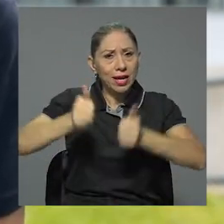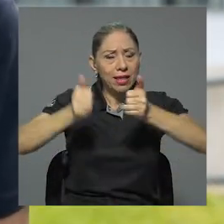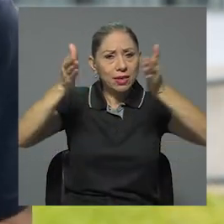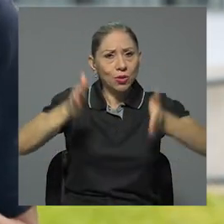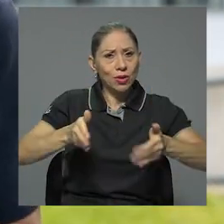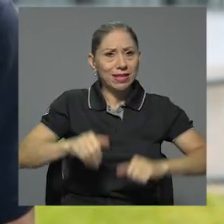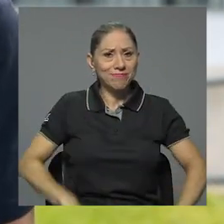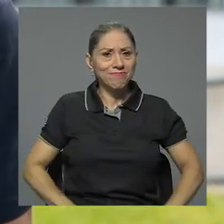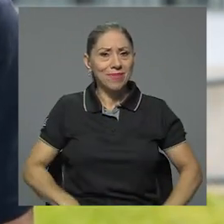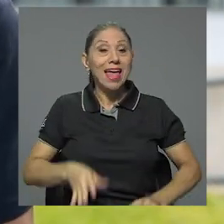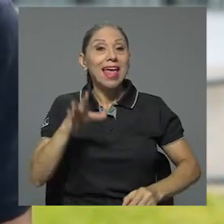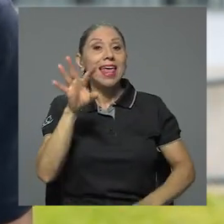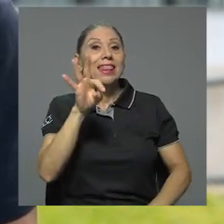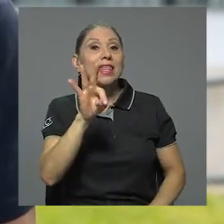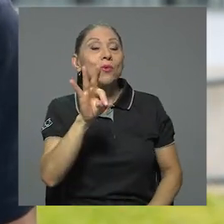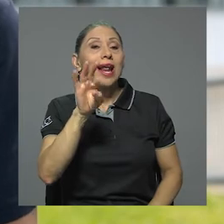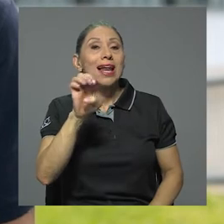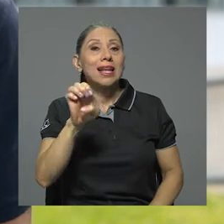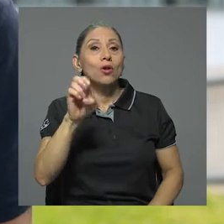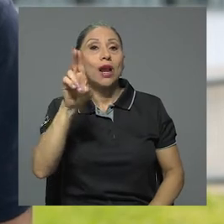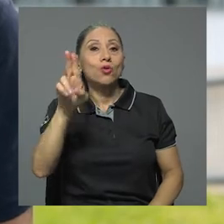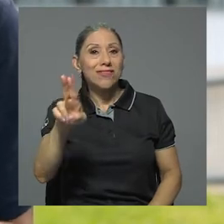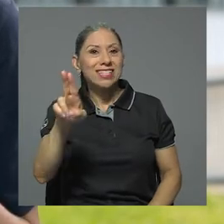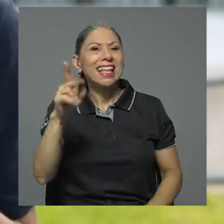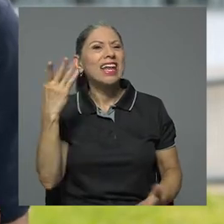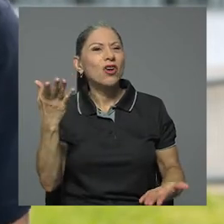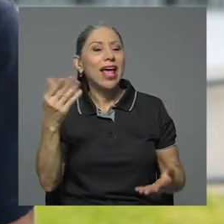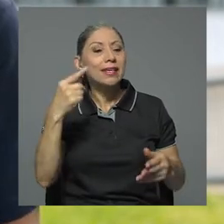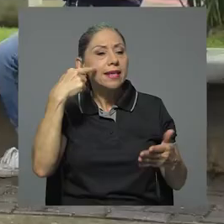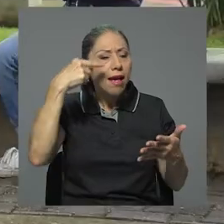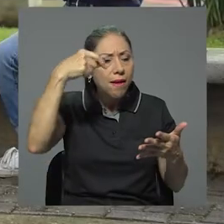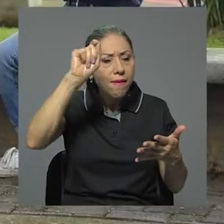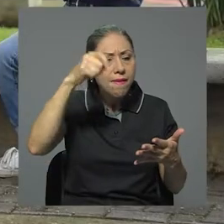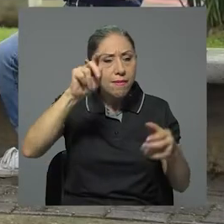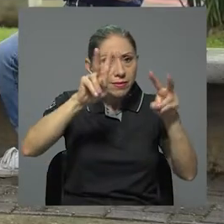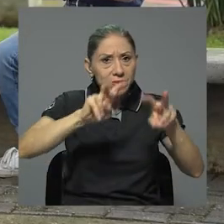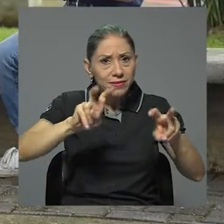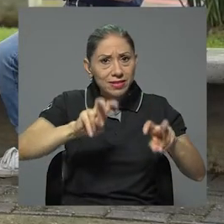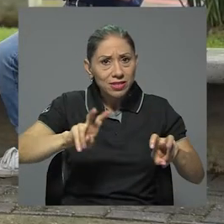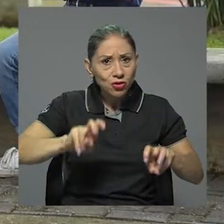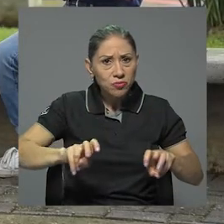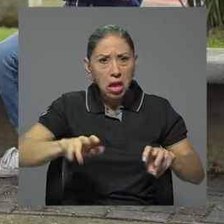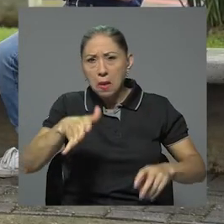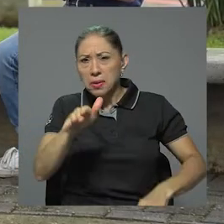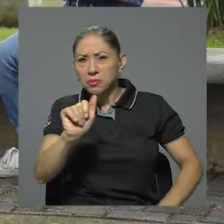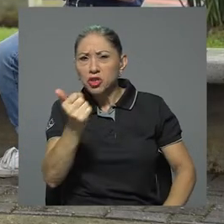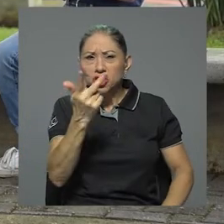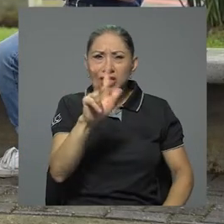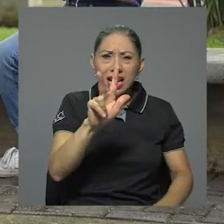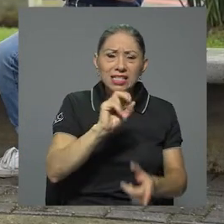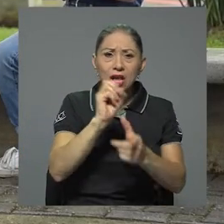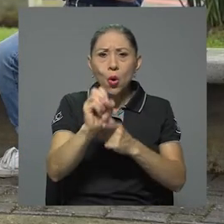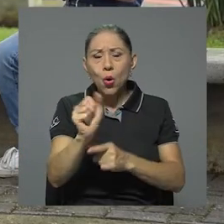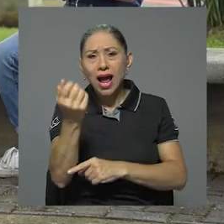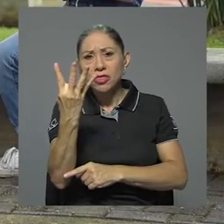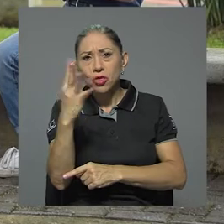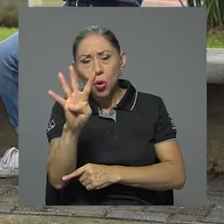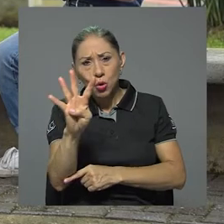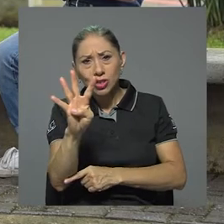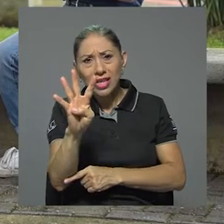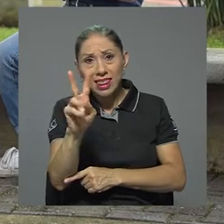el tribunal lo que empieza es el proceso de revisión. La publicación de candidaturas se puede dar entre el día 13 y 14 de